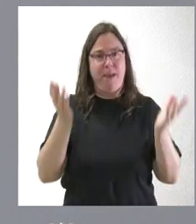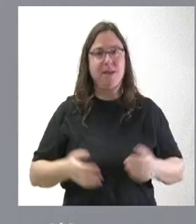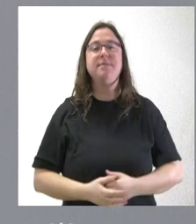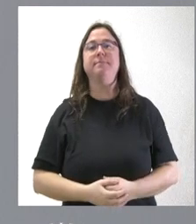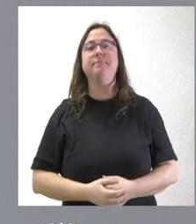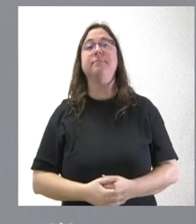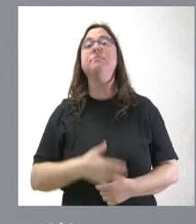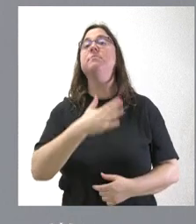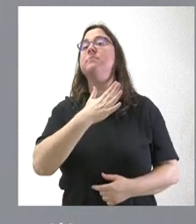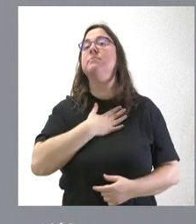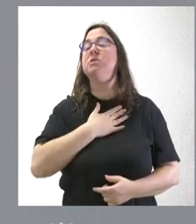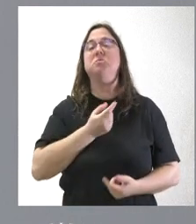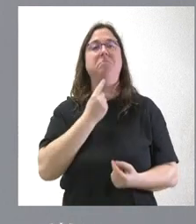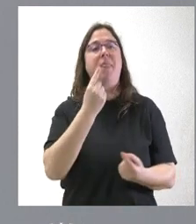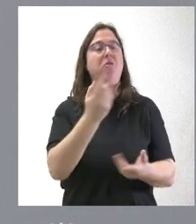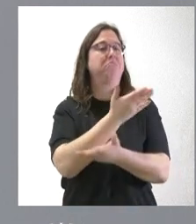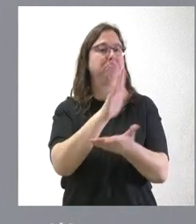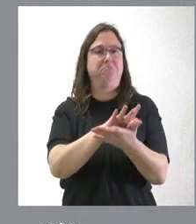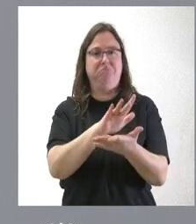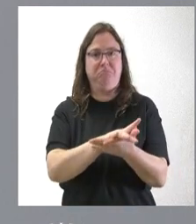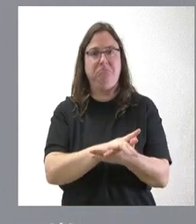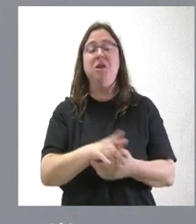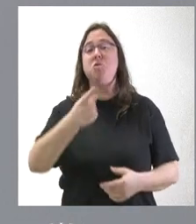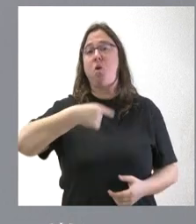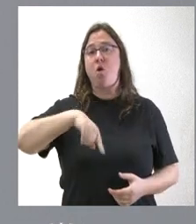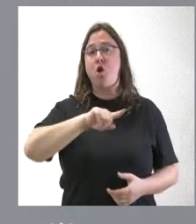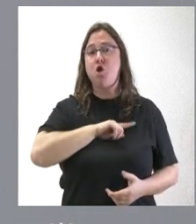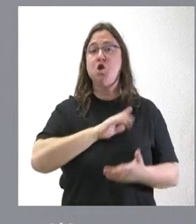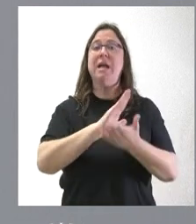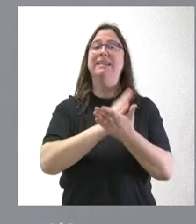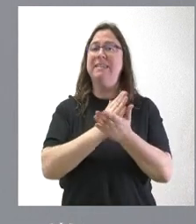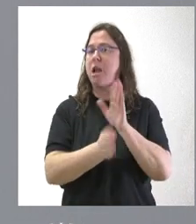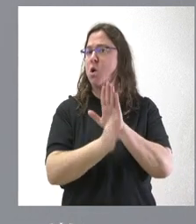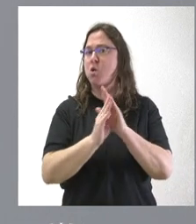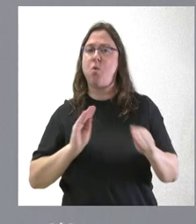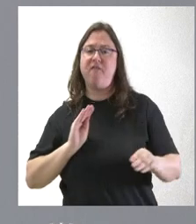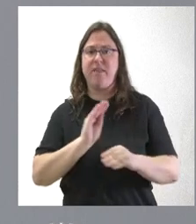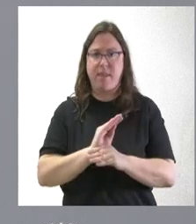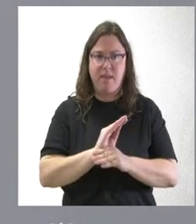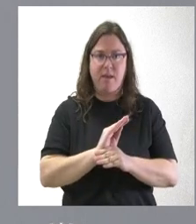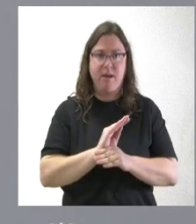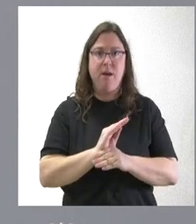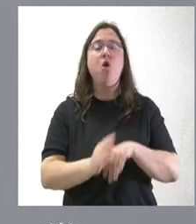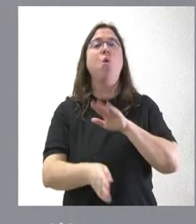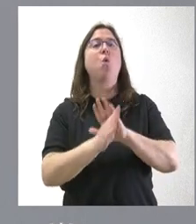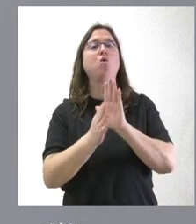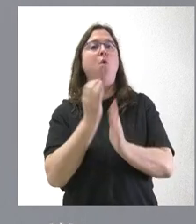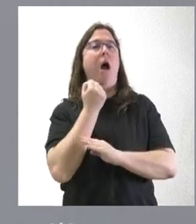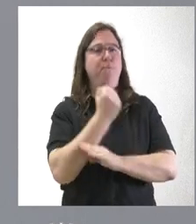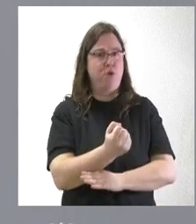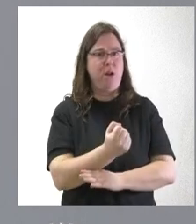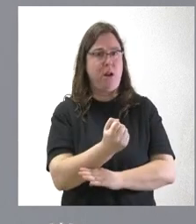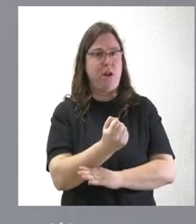lanzo ese mensaje de tranquilidad. Nosotros el SERLA lo vamos a seguir financiando, lo vamos a seguir apoyando.